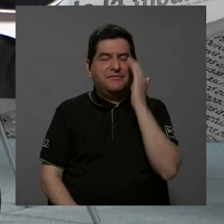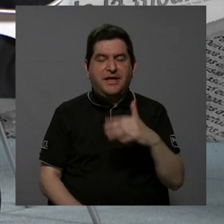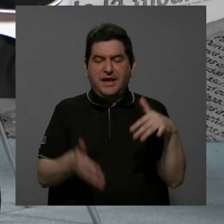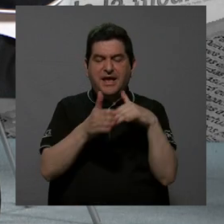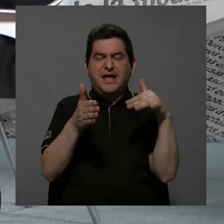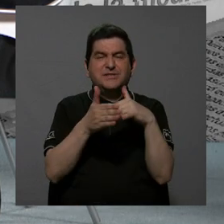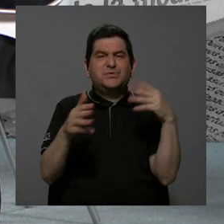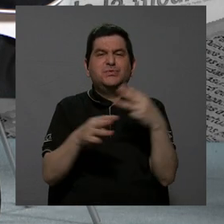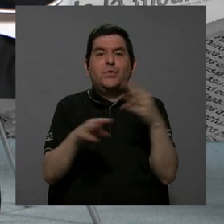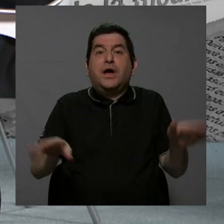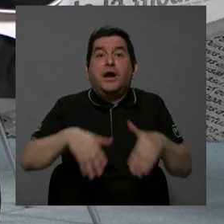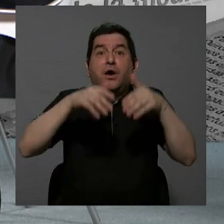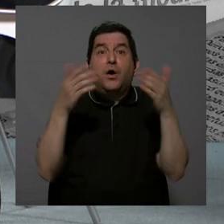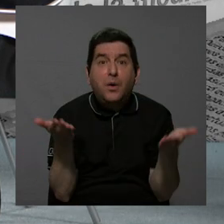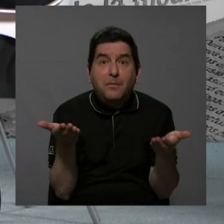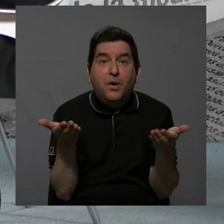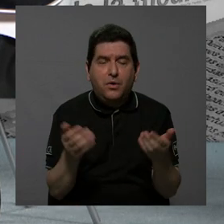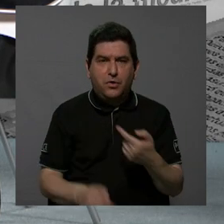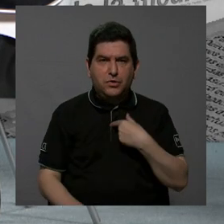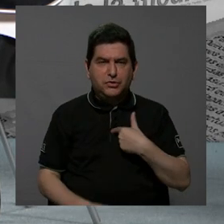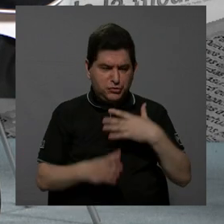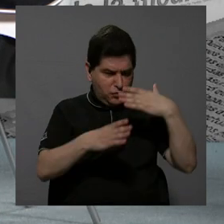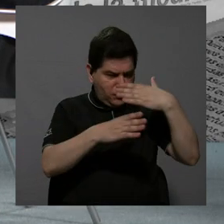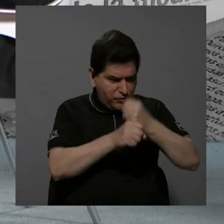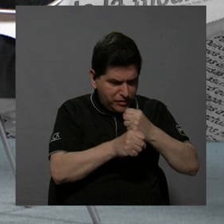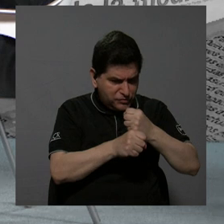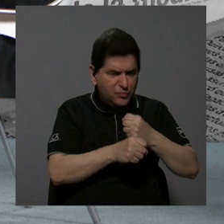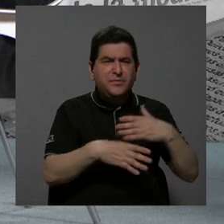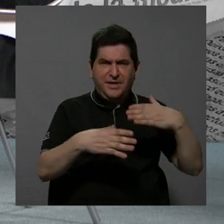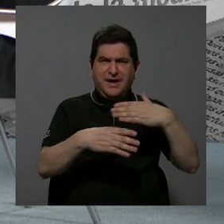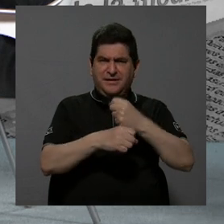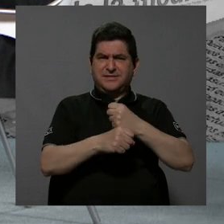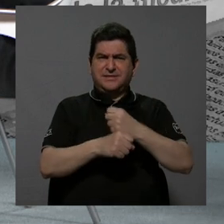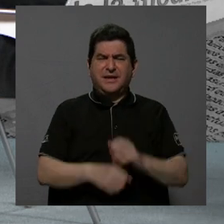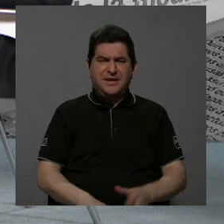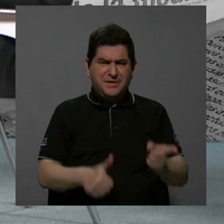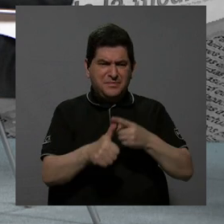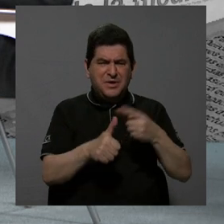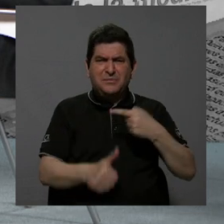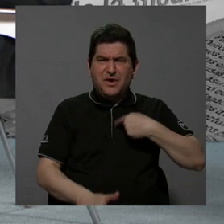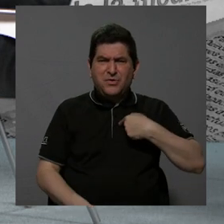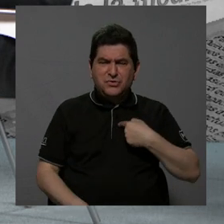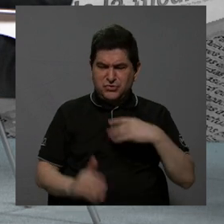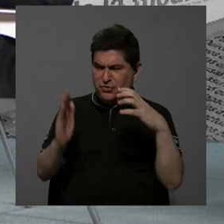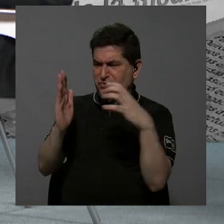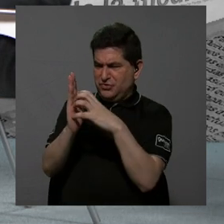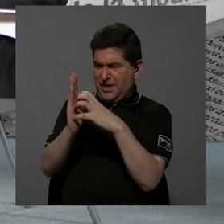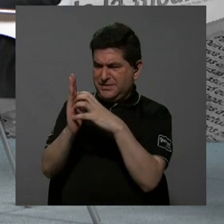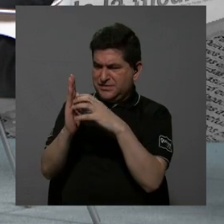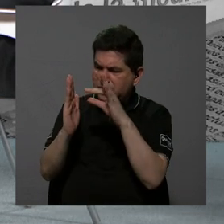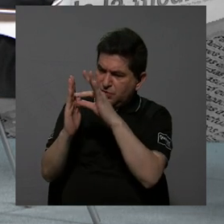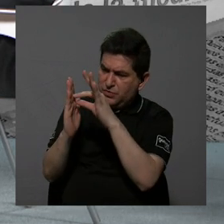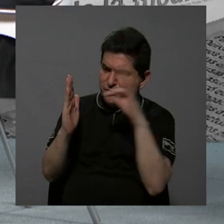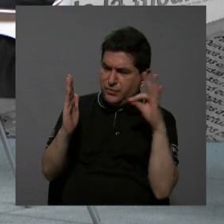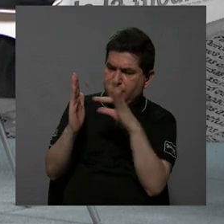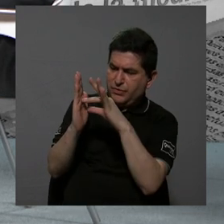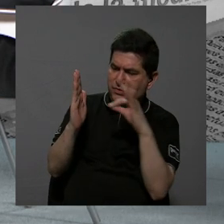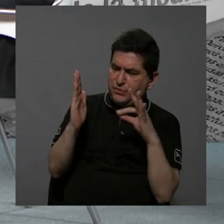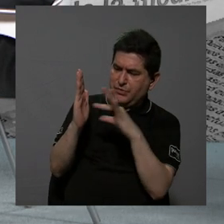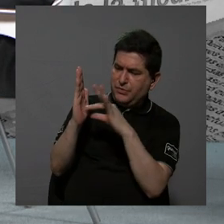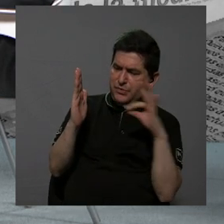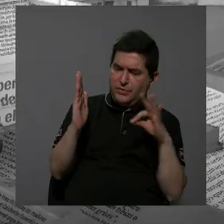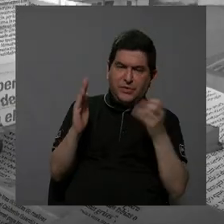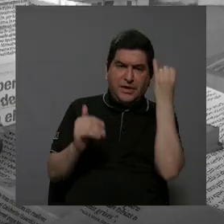estudiar matemática. Para poder hacer un resumen, primero tengo que entender cómo tomar el texto y destacar las ideas principales.